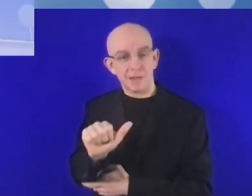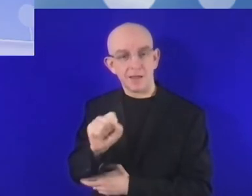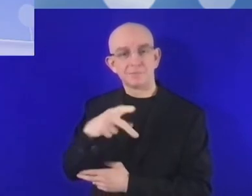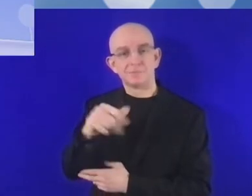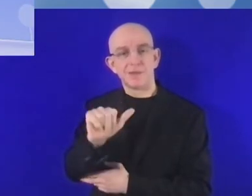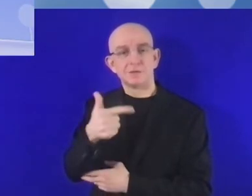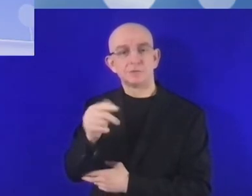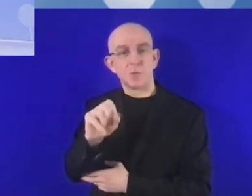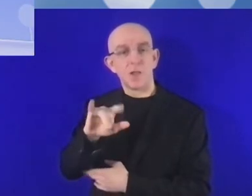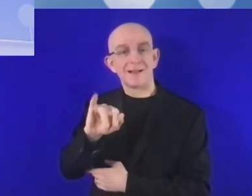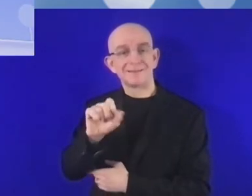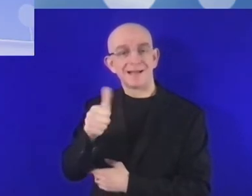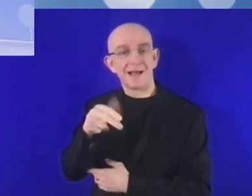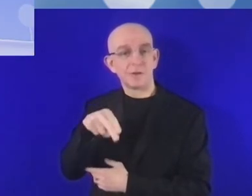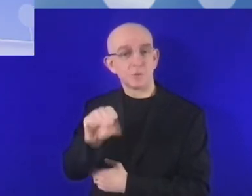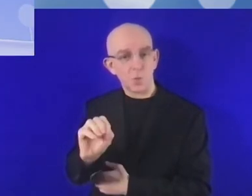Unidas para la Tecnología.